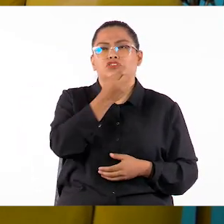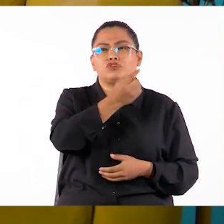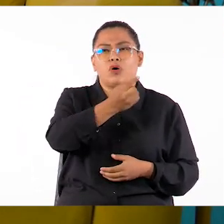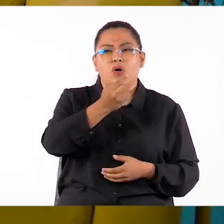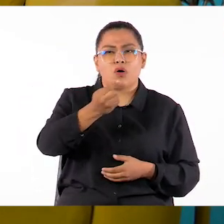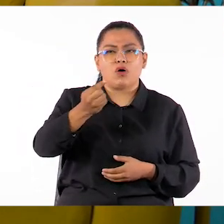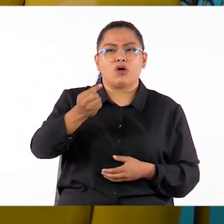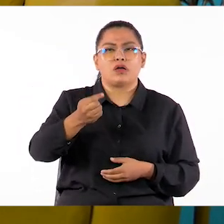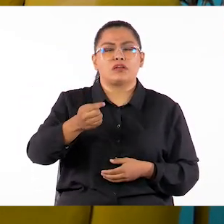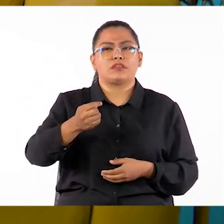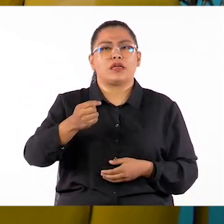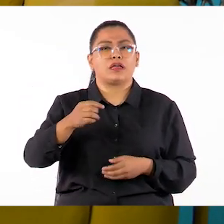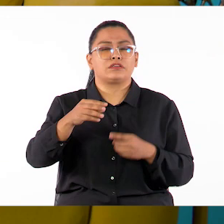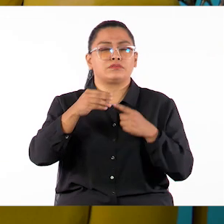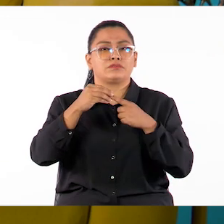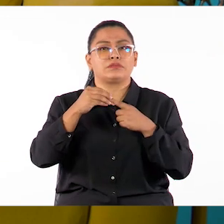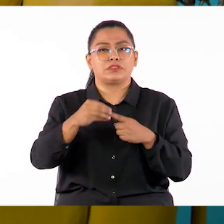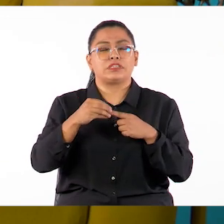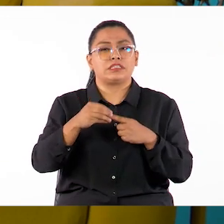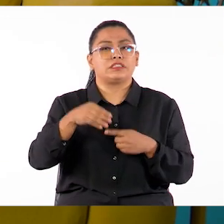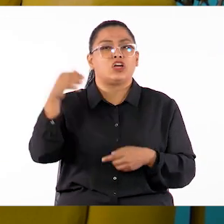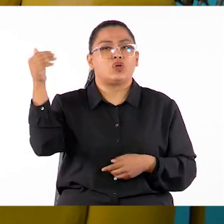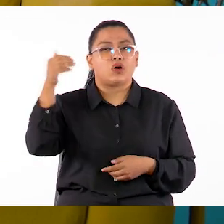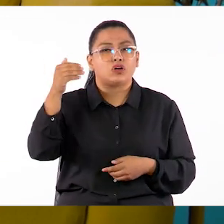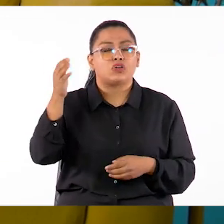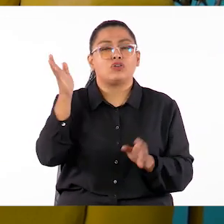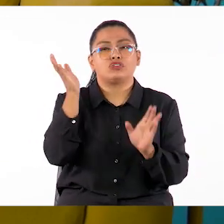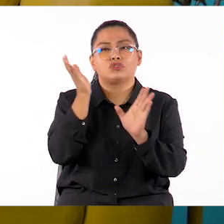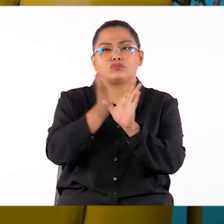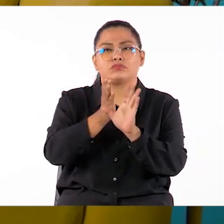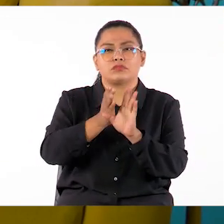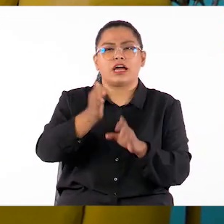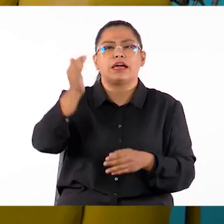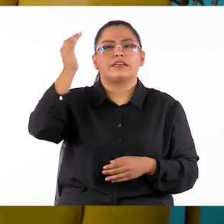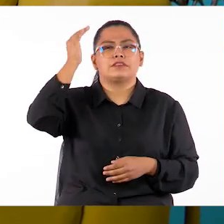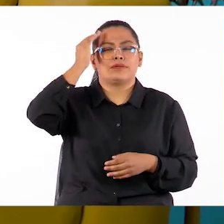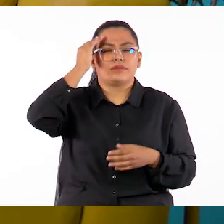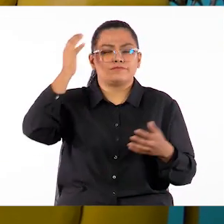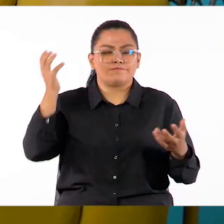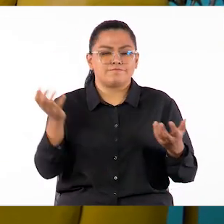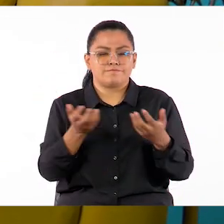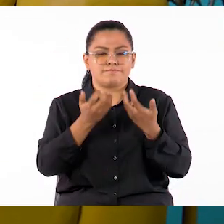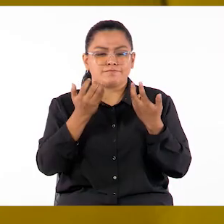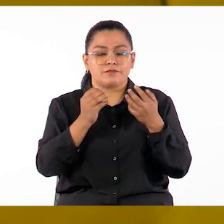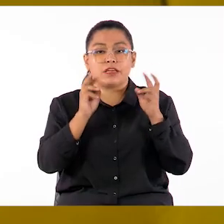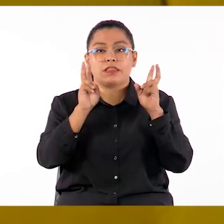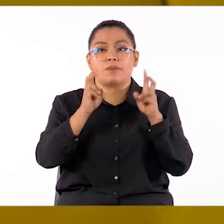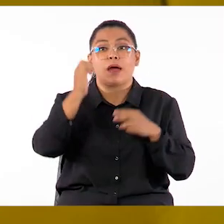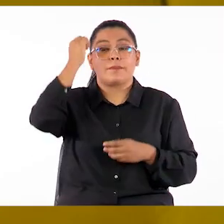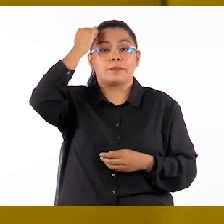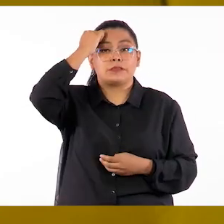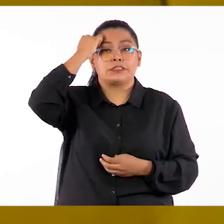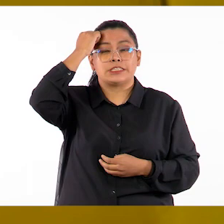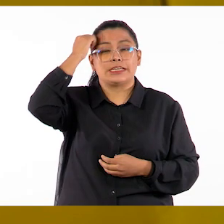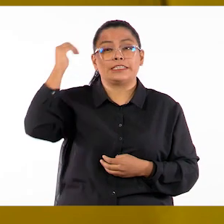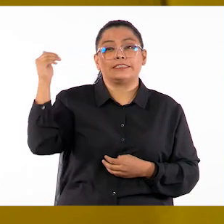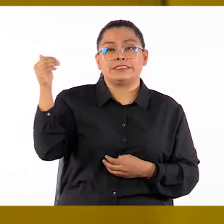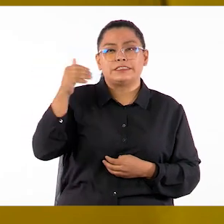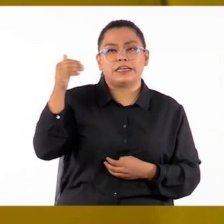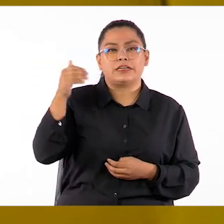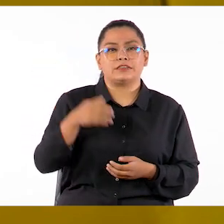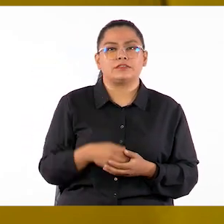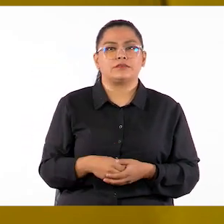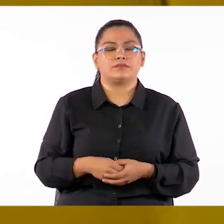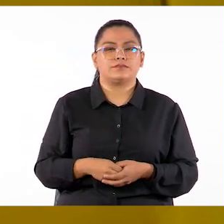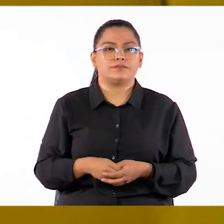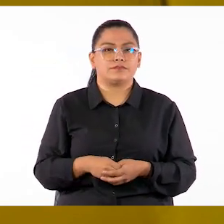psicólogos y otros científicos descubrieron sobre el aprendizaje y la enseñanza. ¿Qué es lo